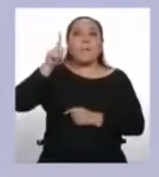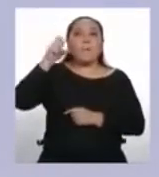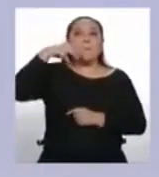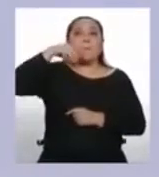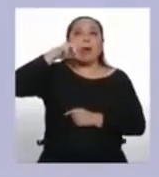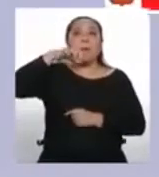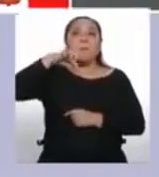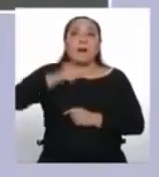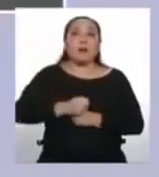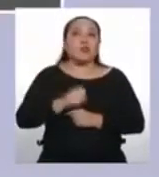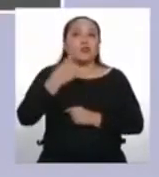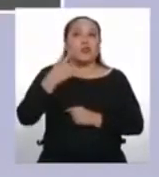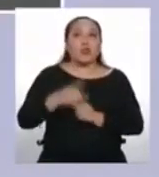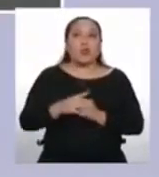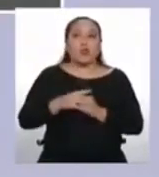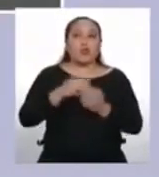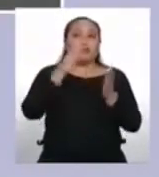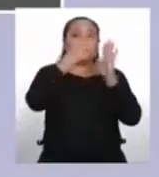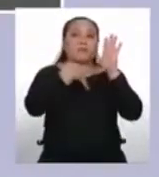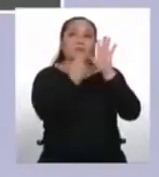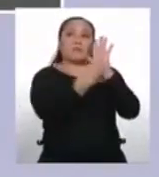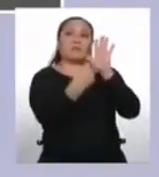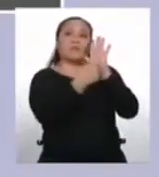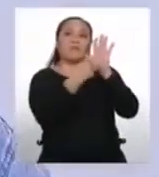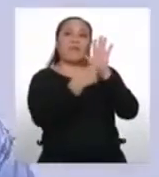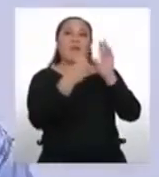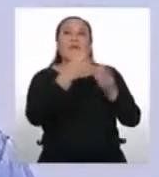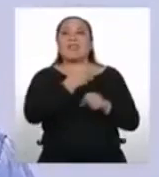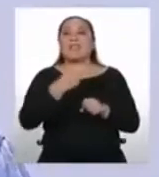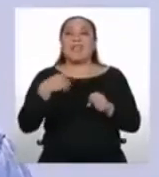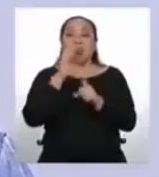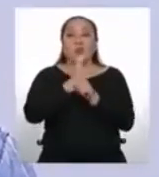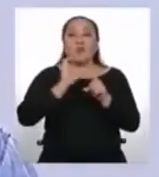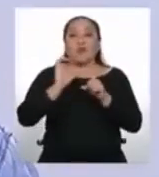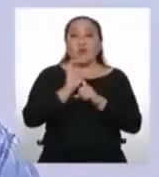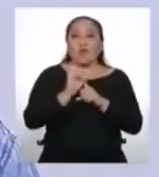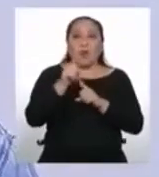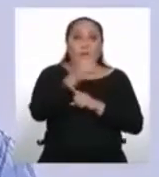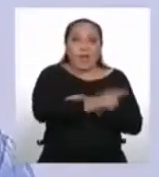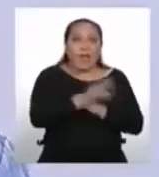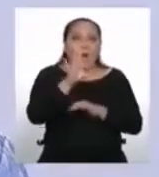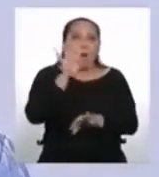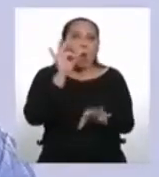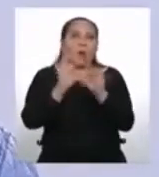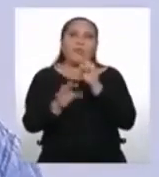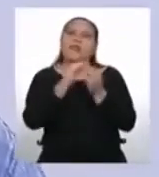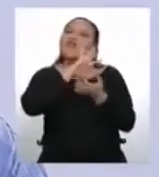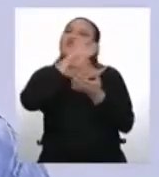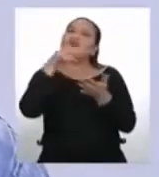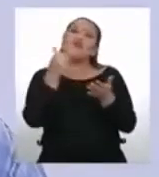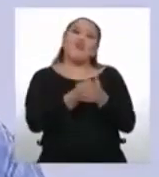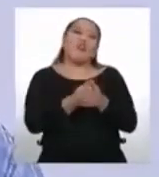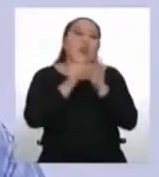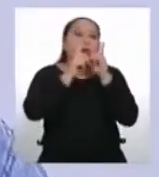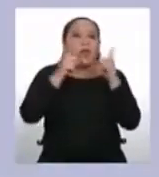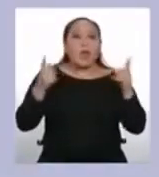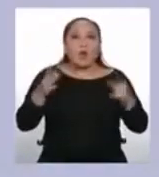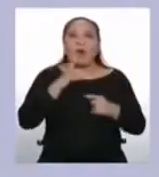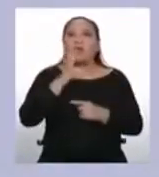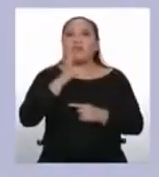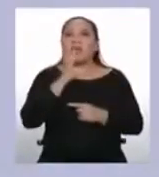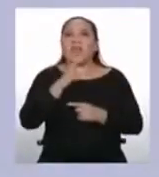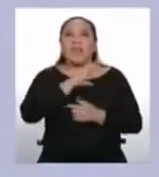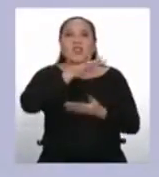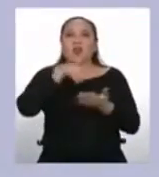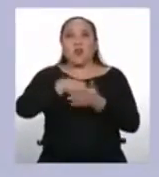estadístico de lenguas indígenas u originarias del Ministerio de Cultura. Ahí podrás encontrar y escuchar todas las lenguas que se hablan a lo largo de todo el Perú,